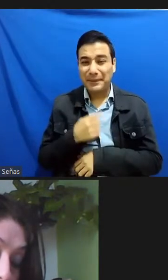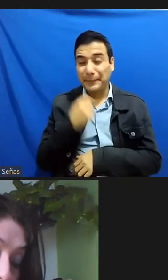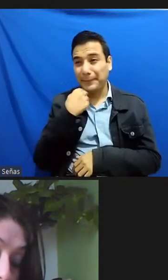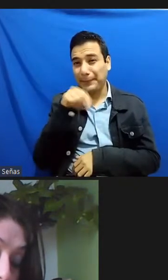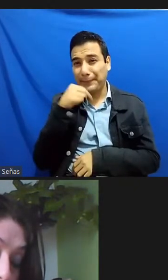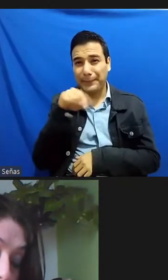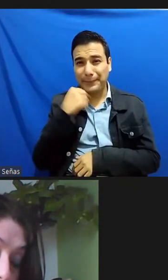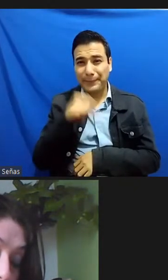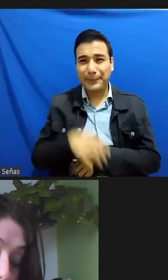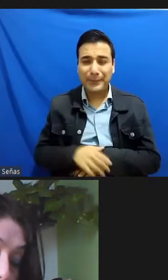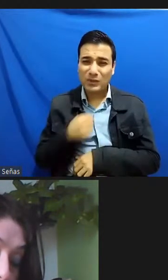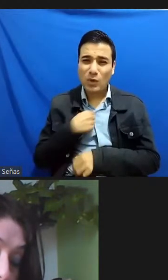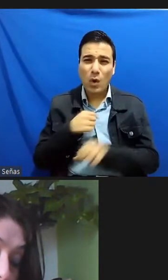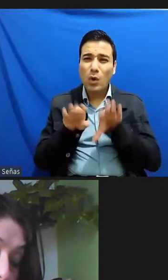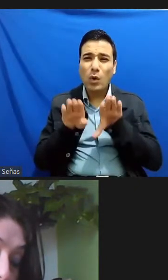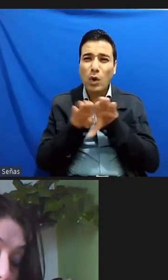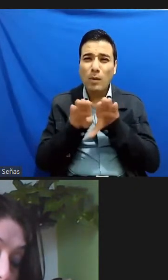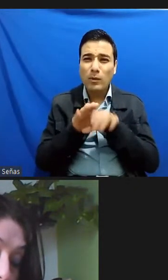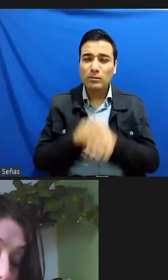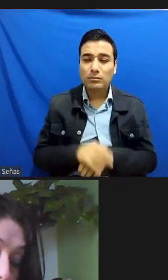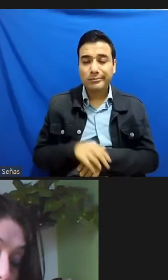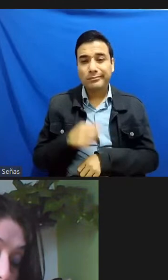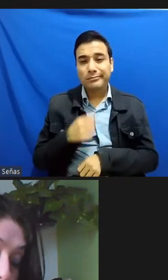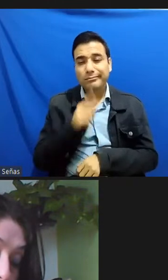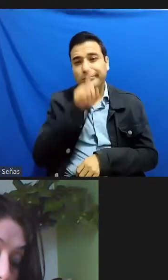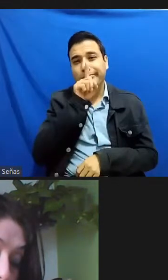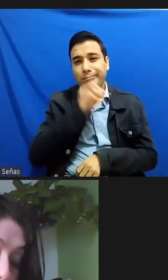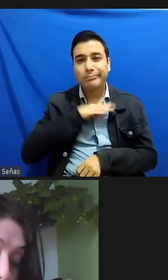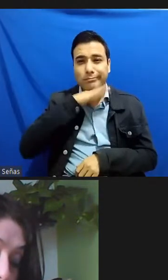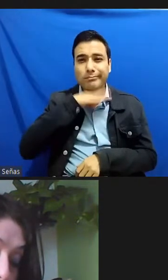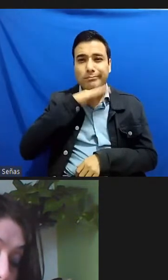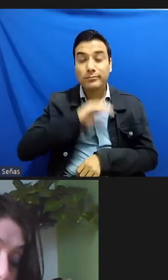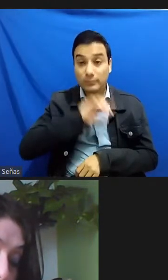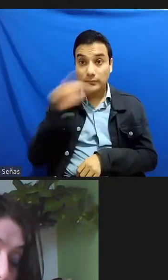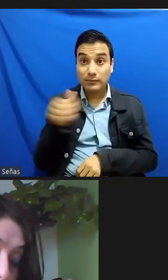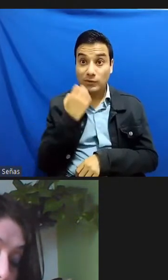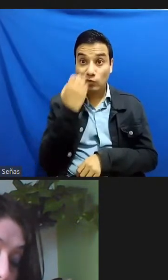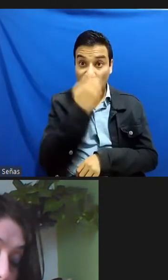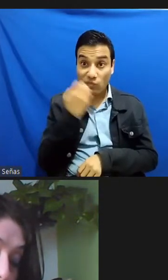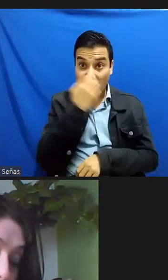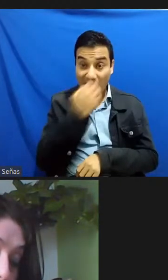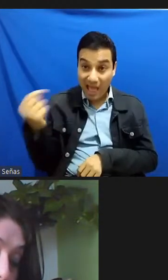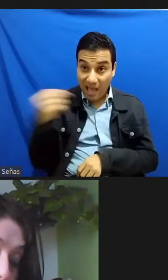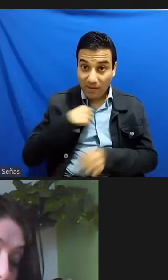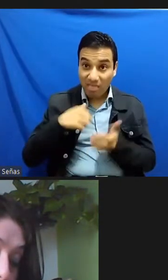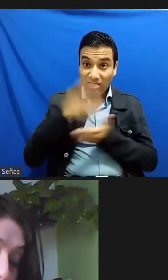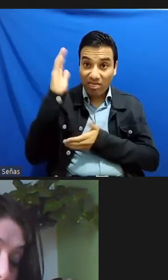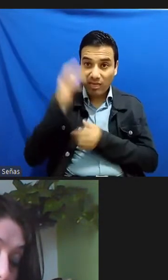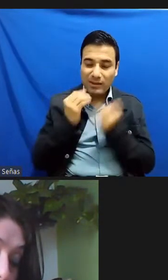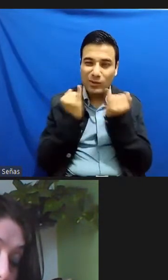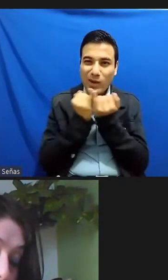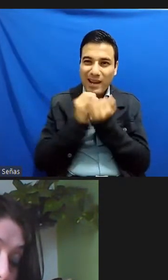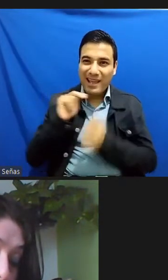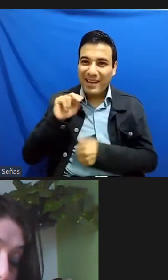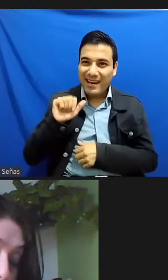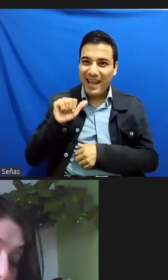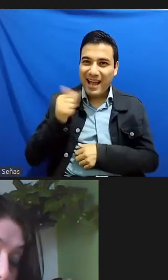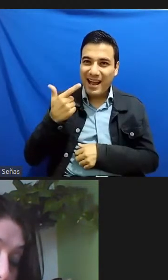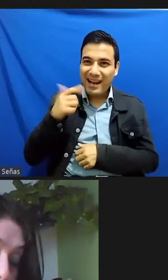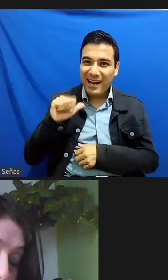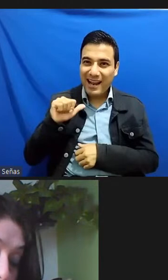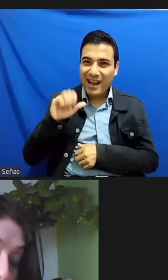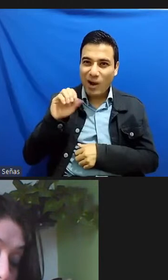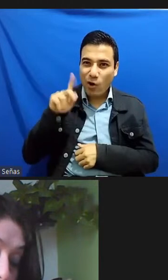como una cultura paralela y era expulsado de los colegios así como este personaje Shiki Naoka fue expulsado del monasterio